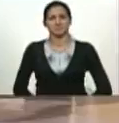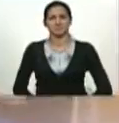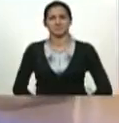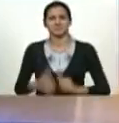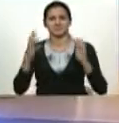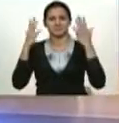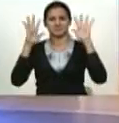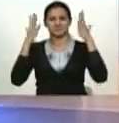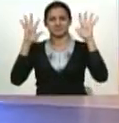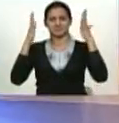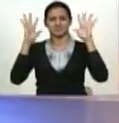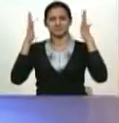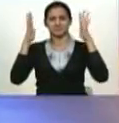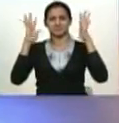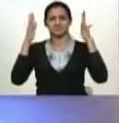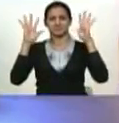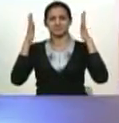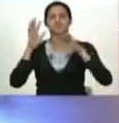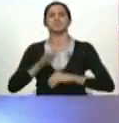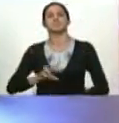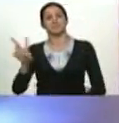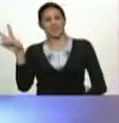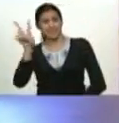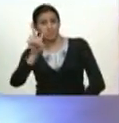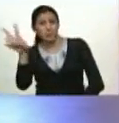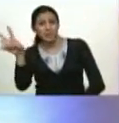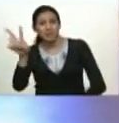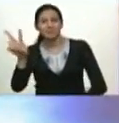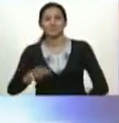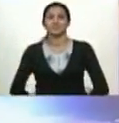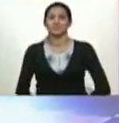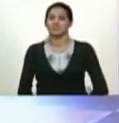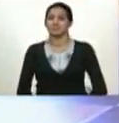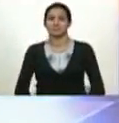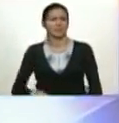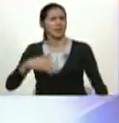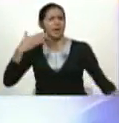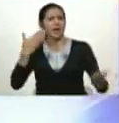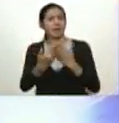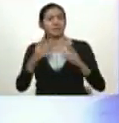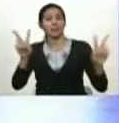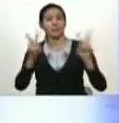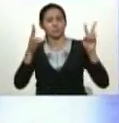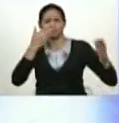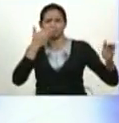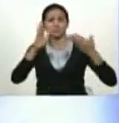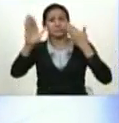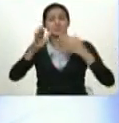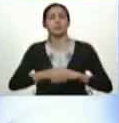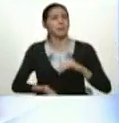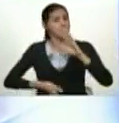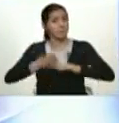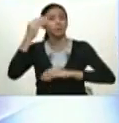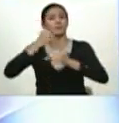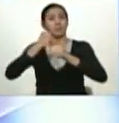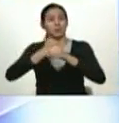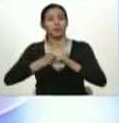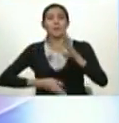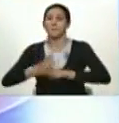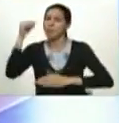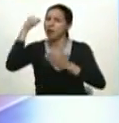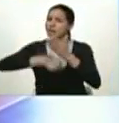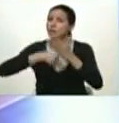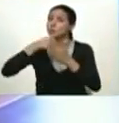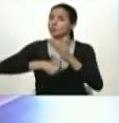bueno venezuela hasta la victoria siempre vamos al trabajo vamos a la lucha